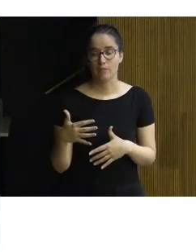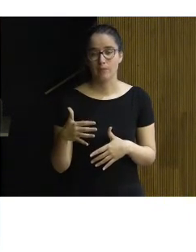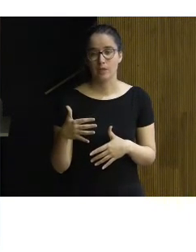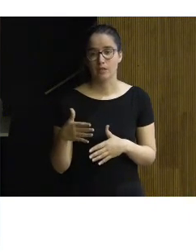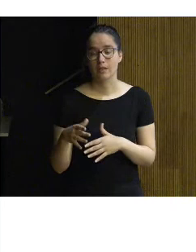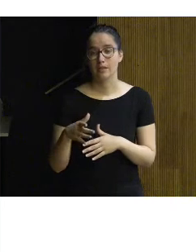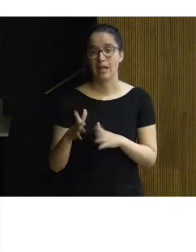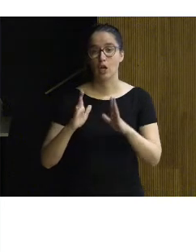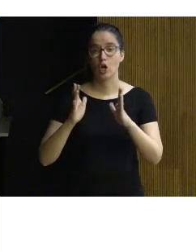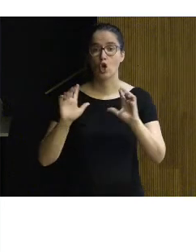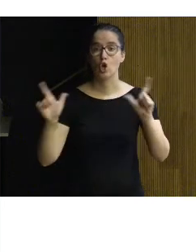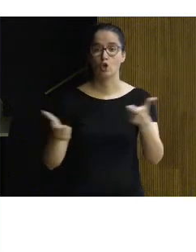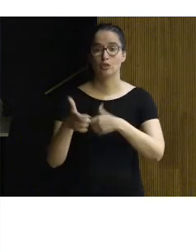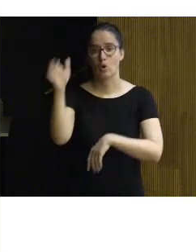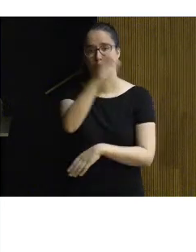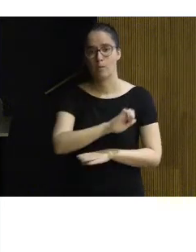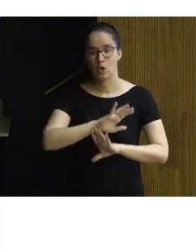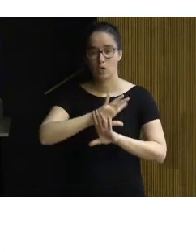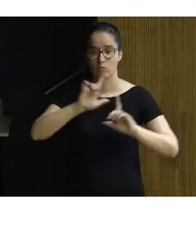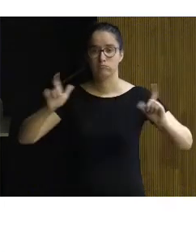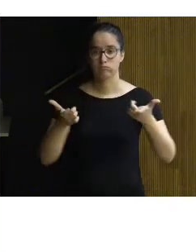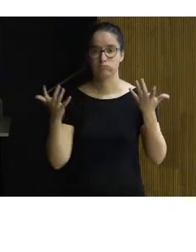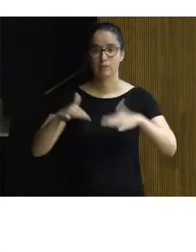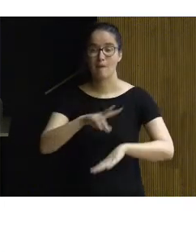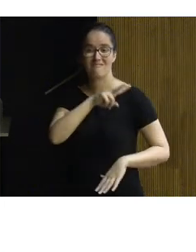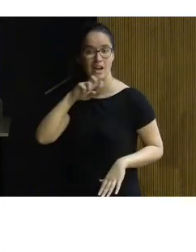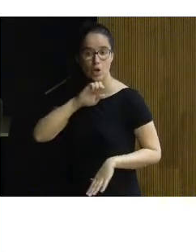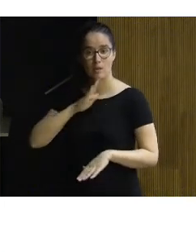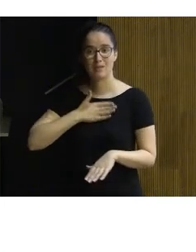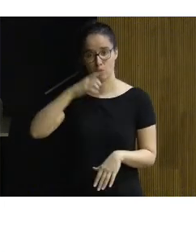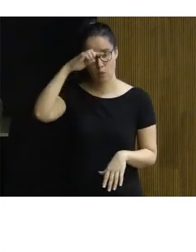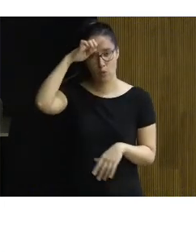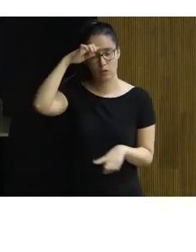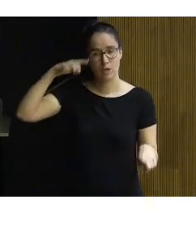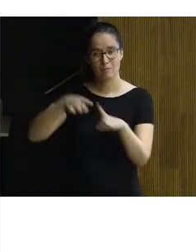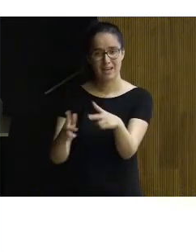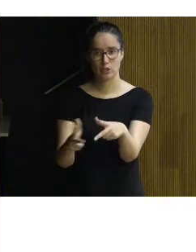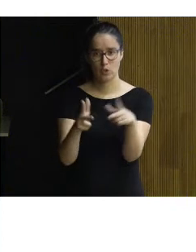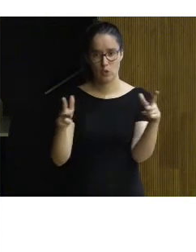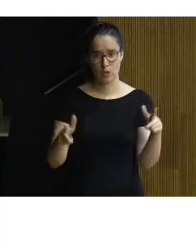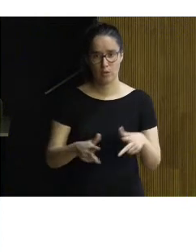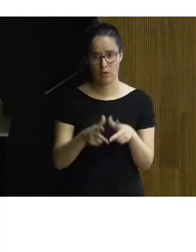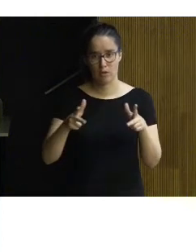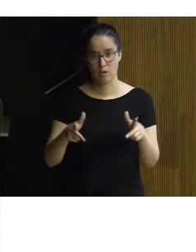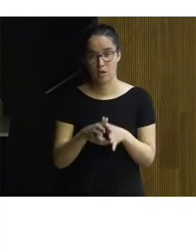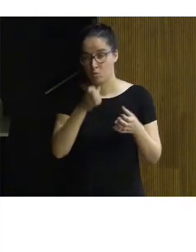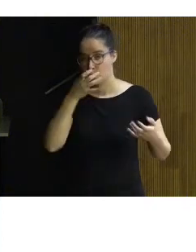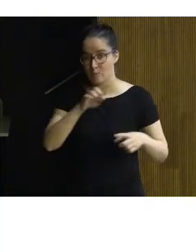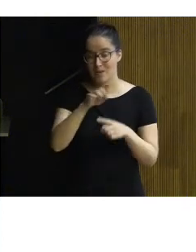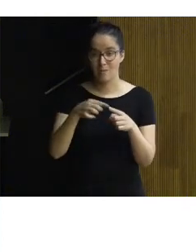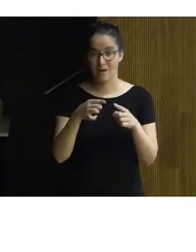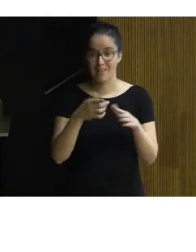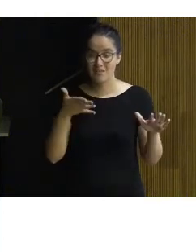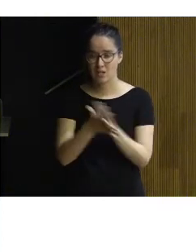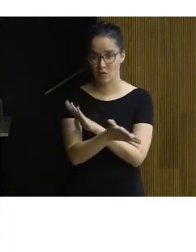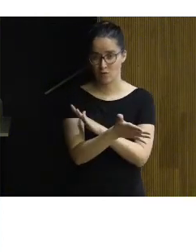del Consejo Europeo, de una convención que se hizo sobre el valor del patrimonio cultural para la sociedad, ¿no? Y, bueno, la primera parte de